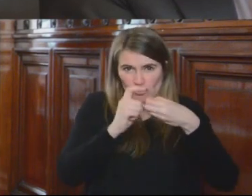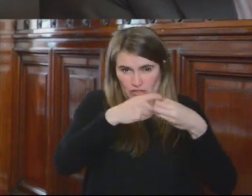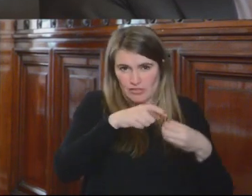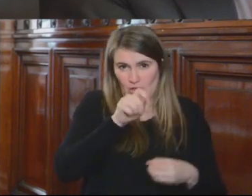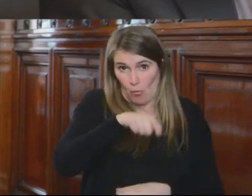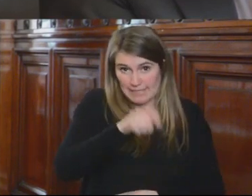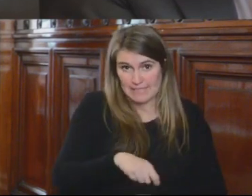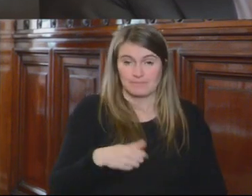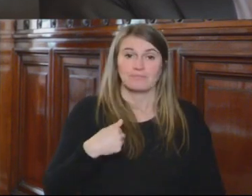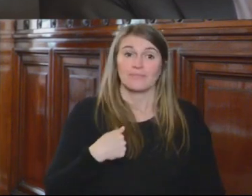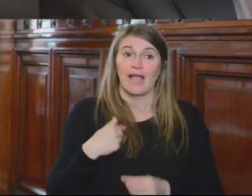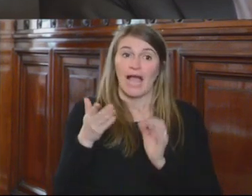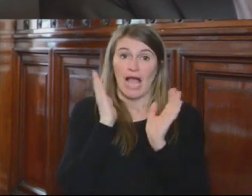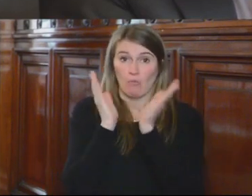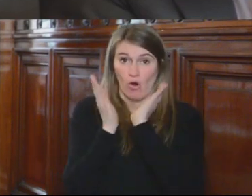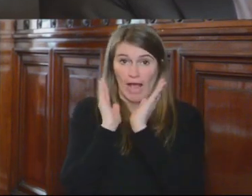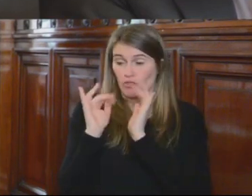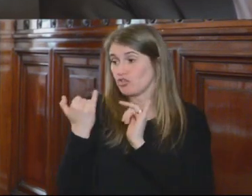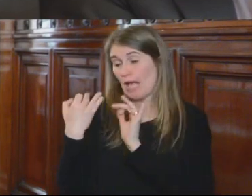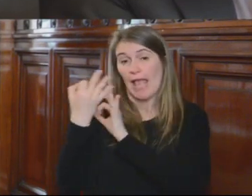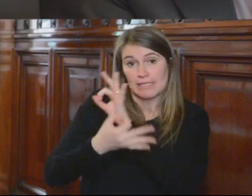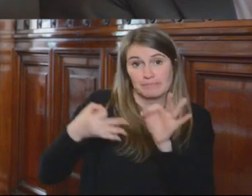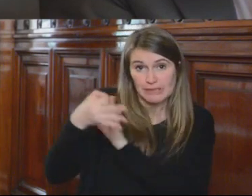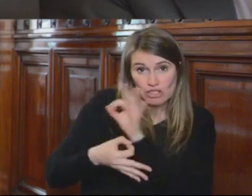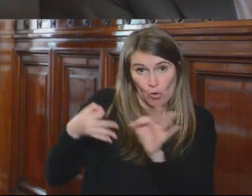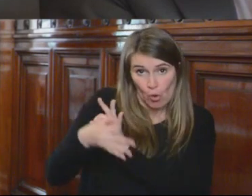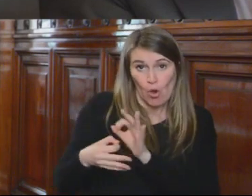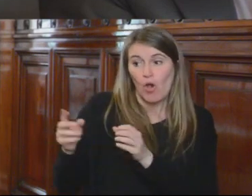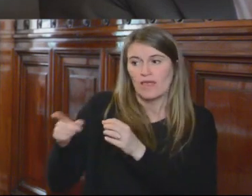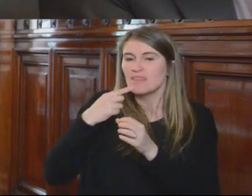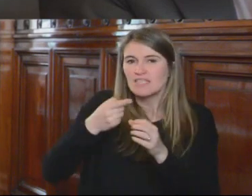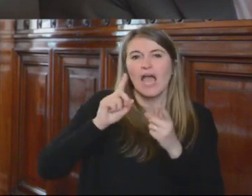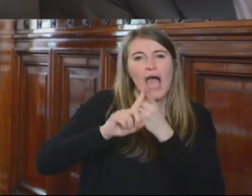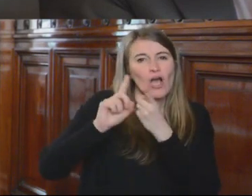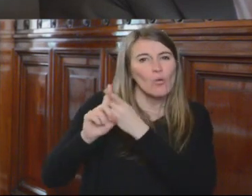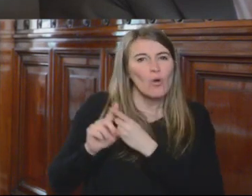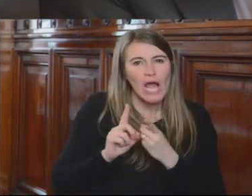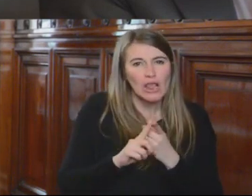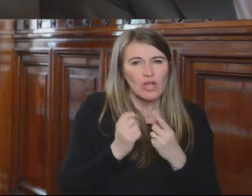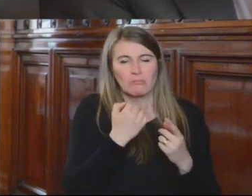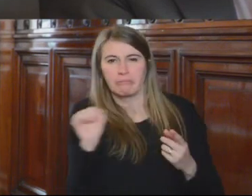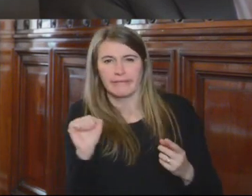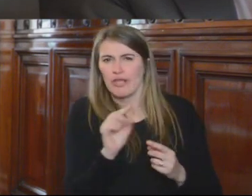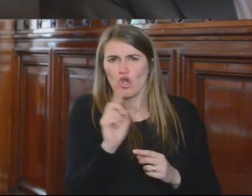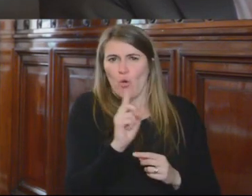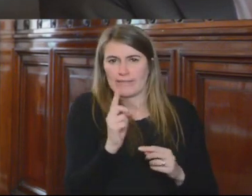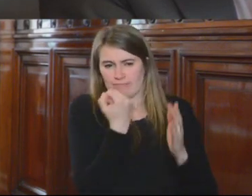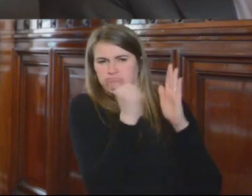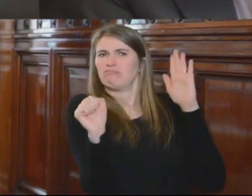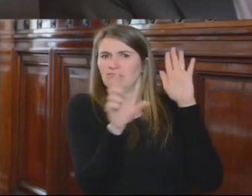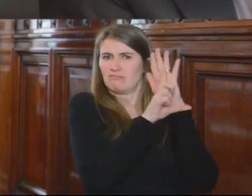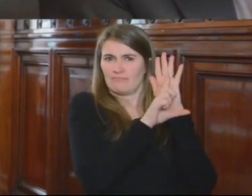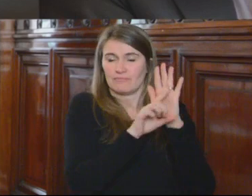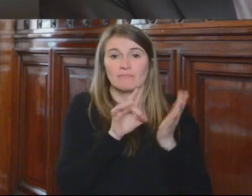abogado que me ha precedido ya lo ha referido de que ha habido un acuerdo arbitrario e ilegal por el cual se ha despedido a